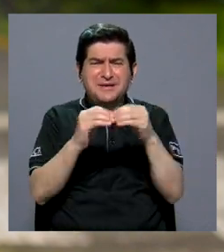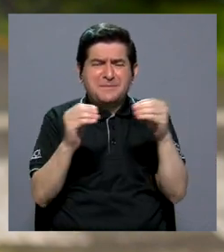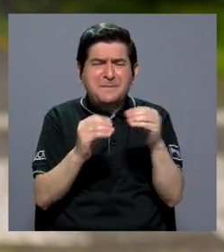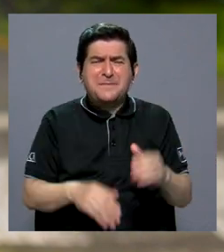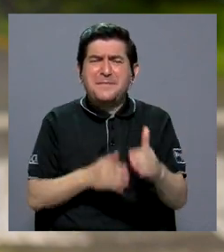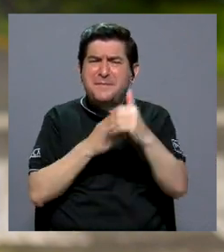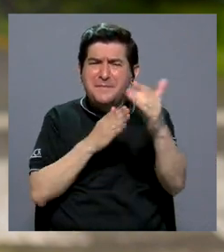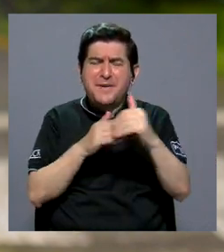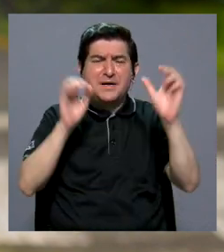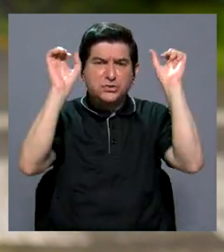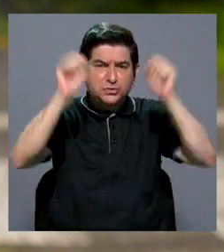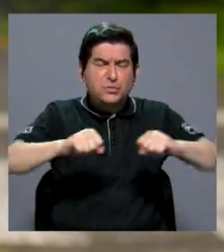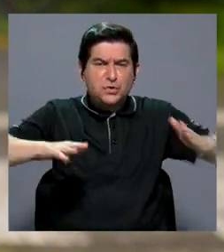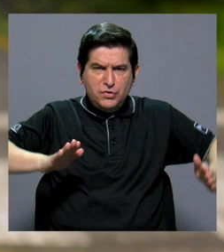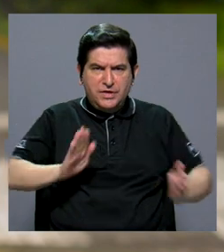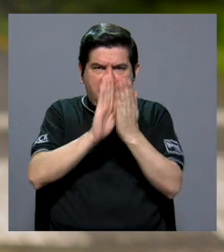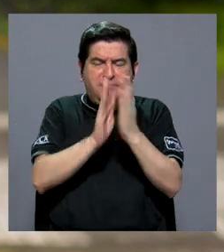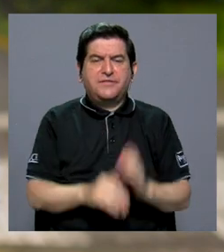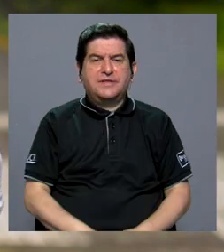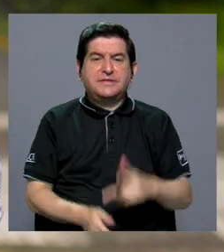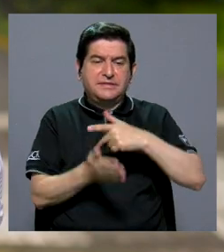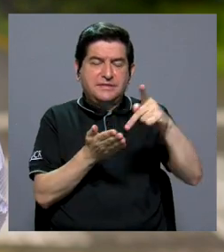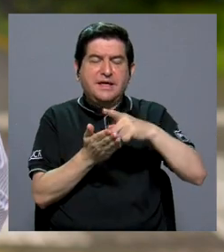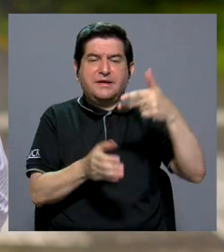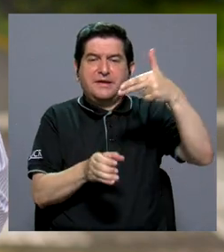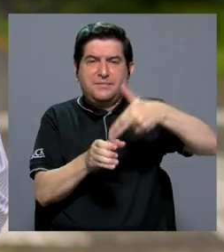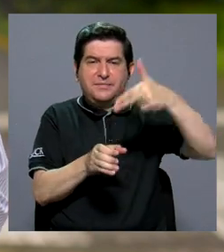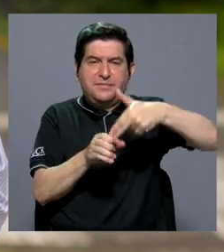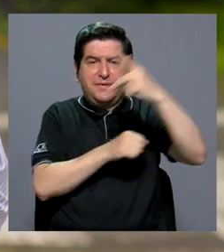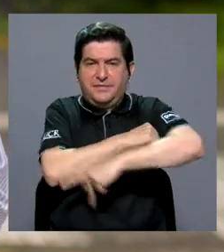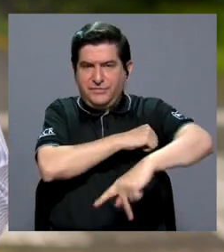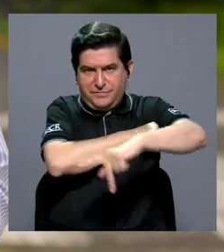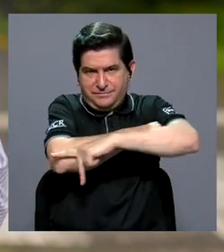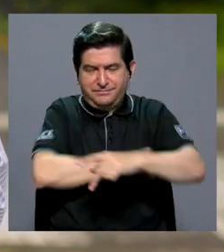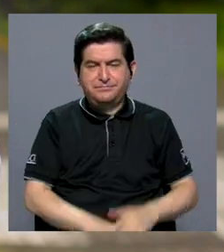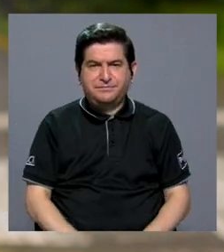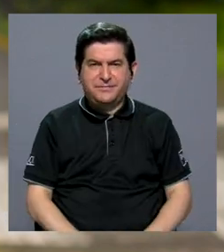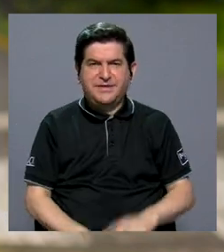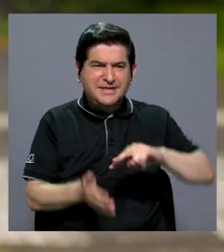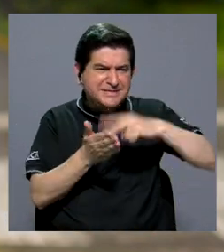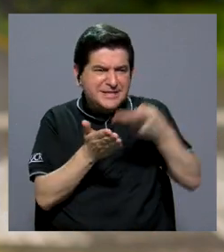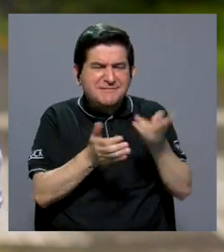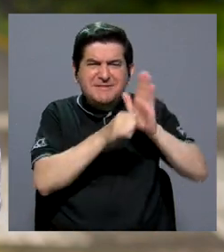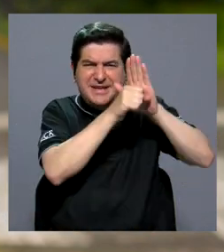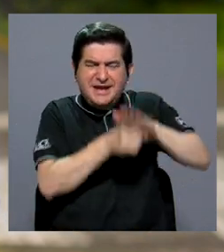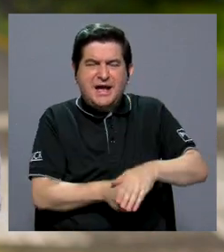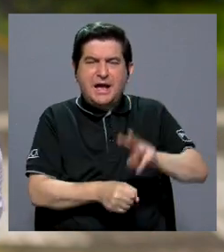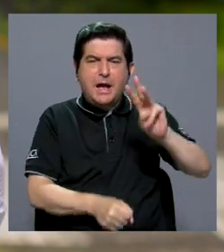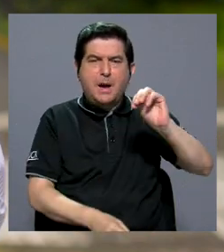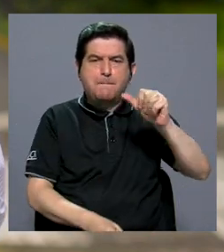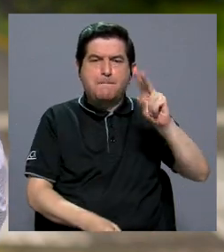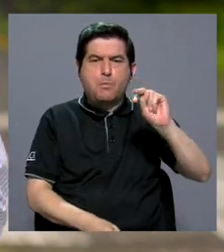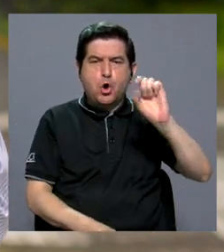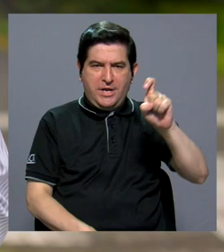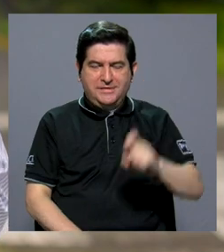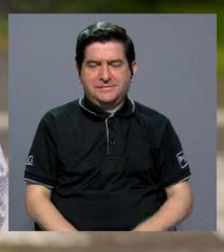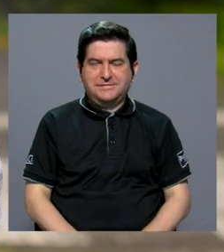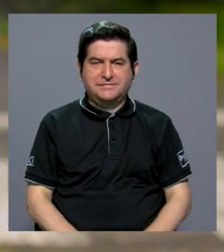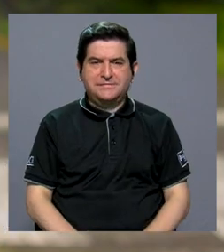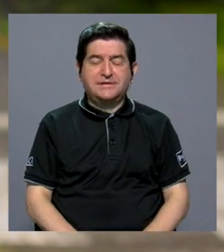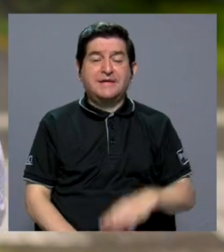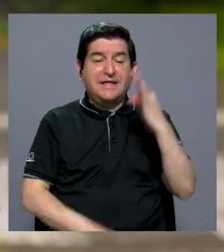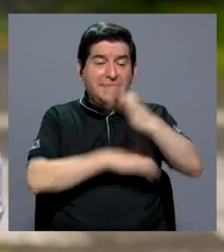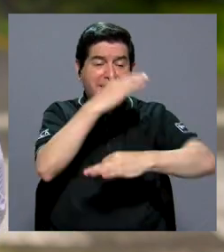mayor cantidad de dólares para poder hacerlo frente a la factura petrolera del país. Entonces, esto está generando una presión en Monex que